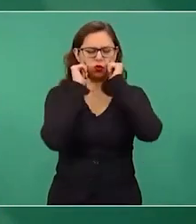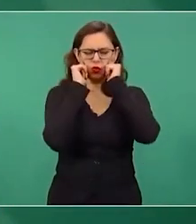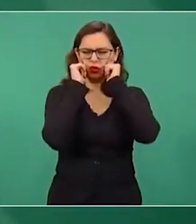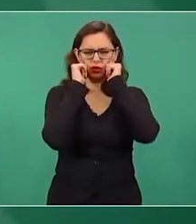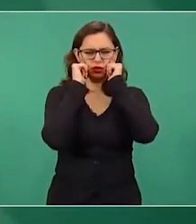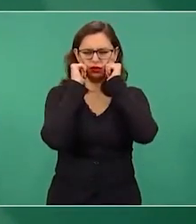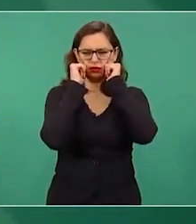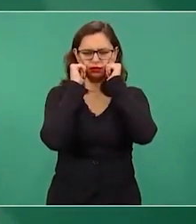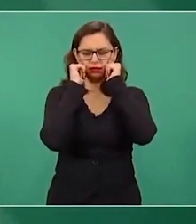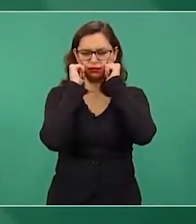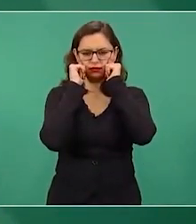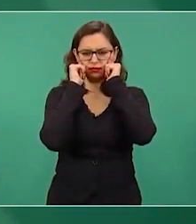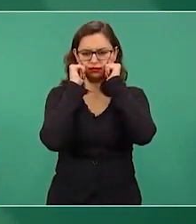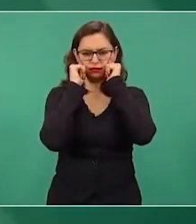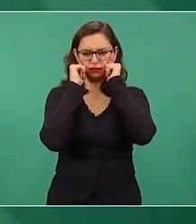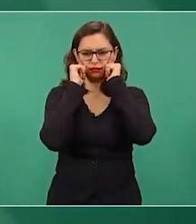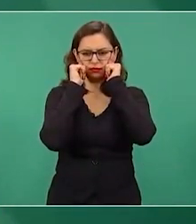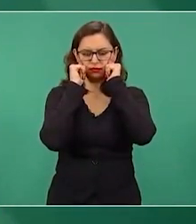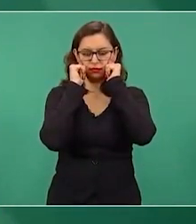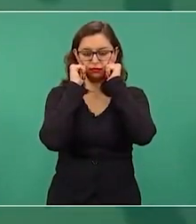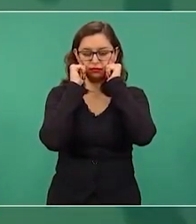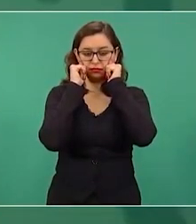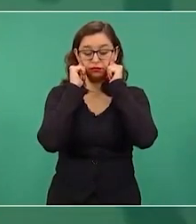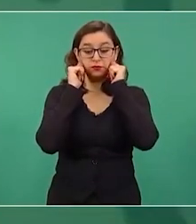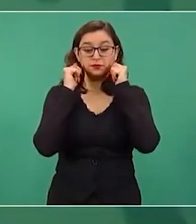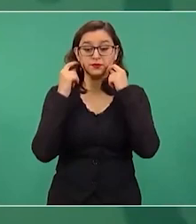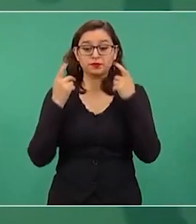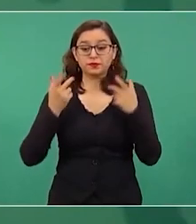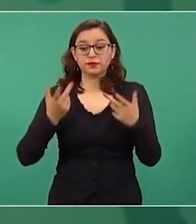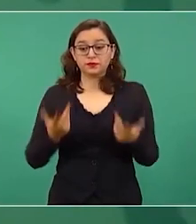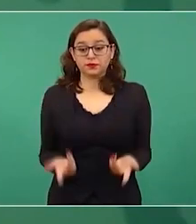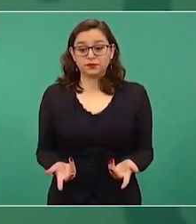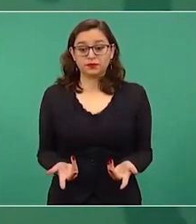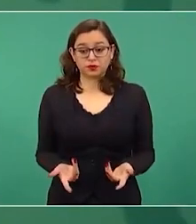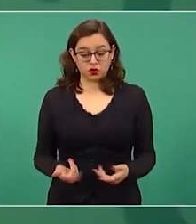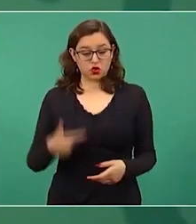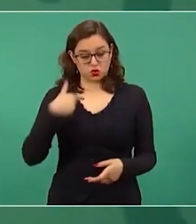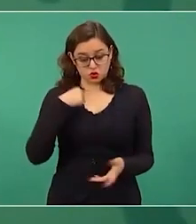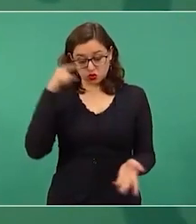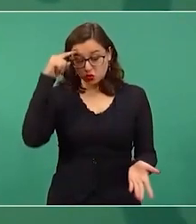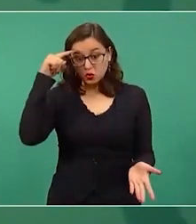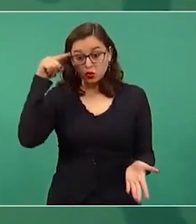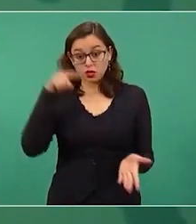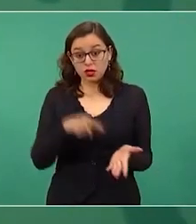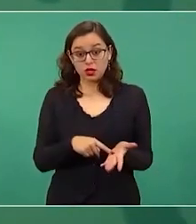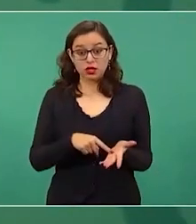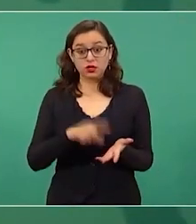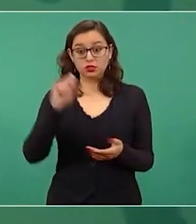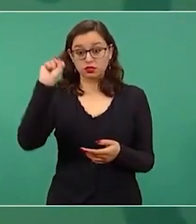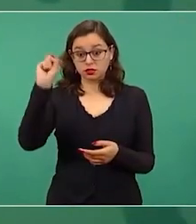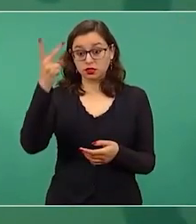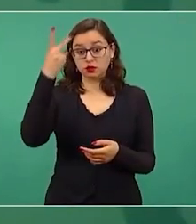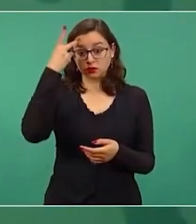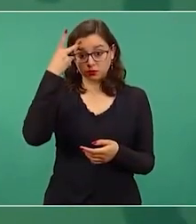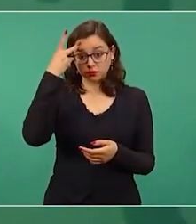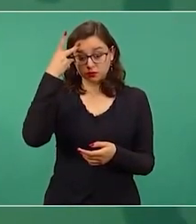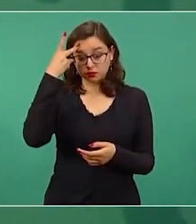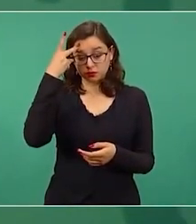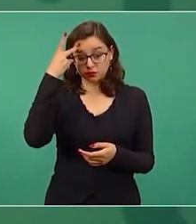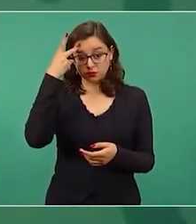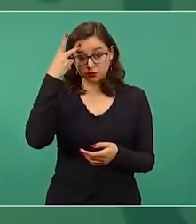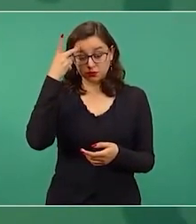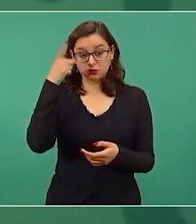creo que en San Luis Potosí se va a garantizar